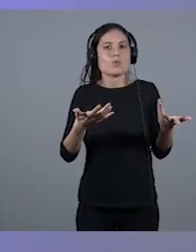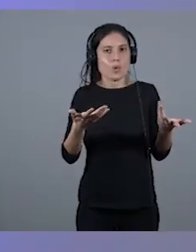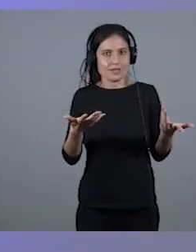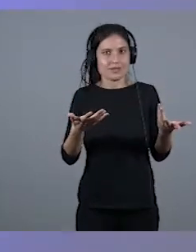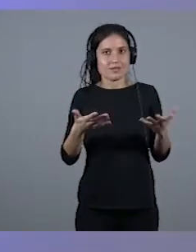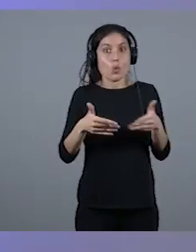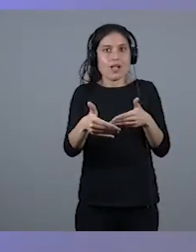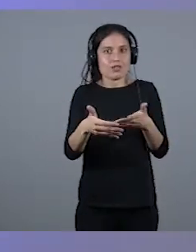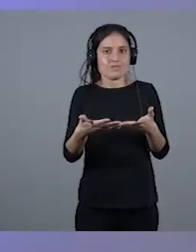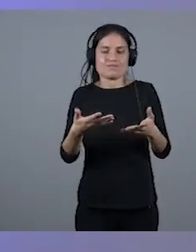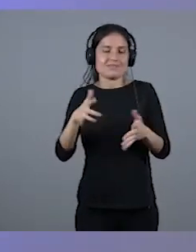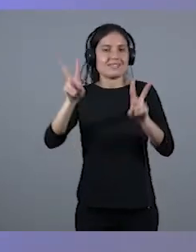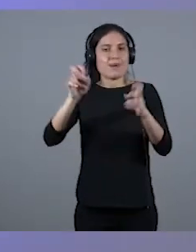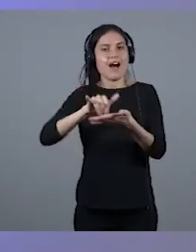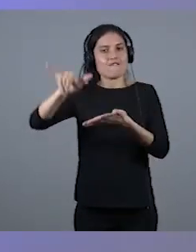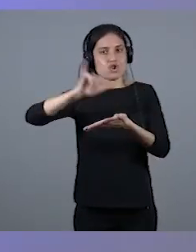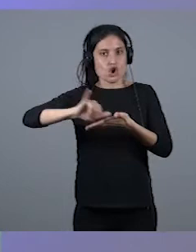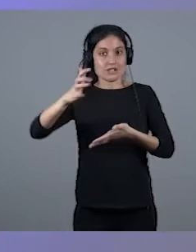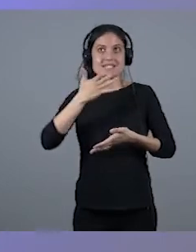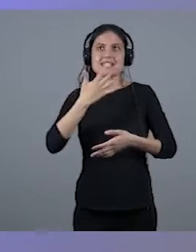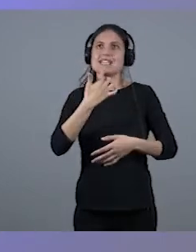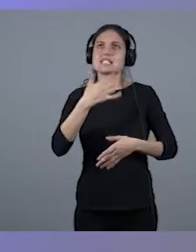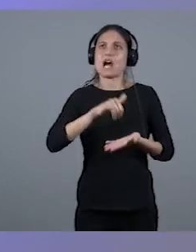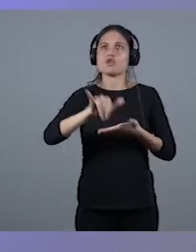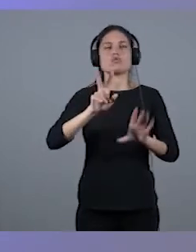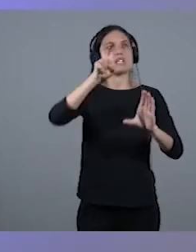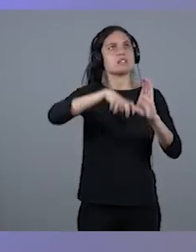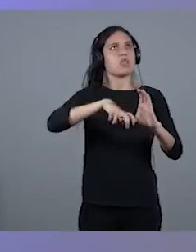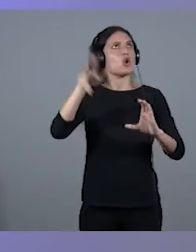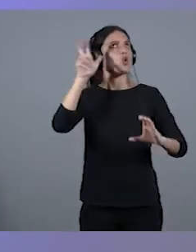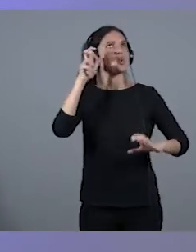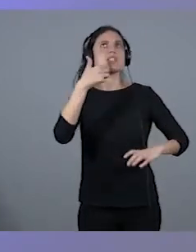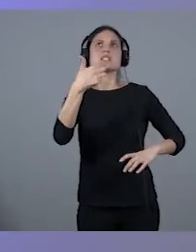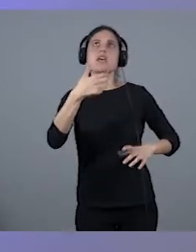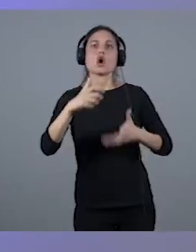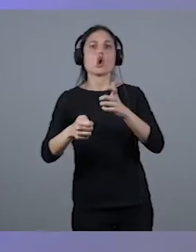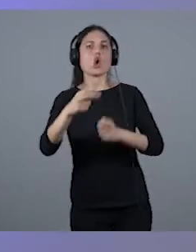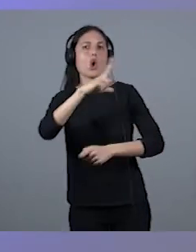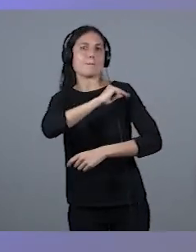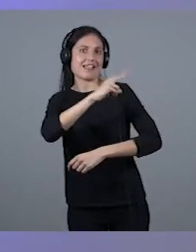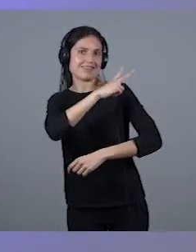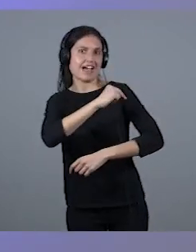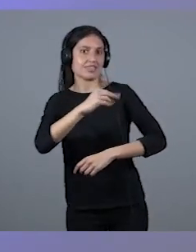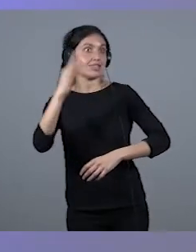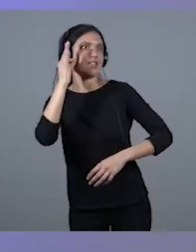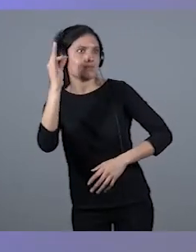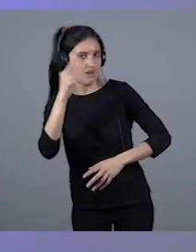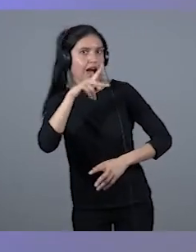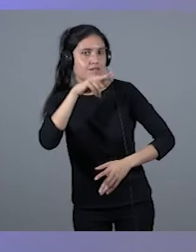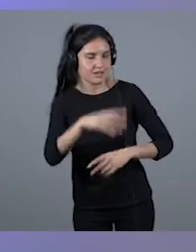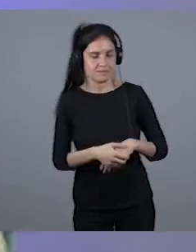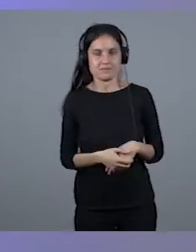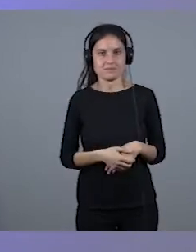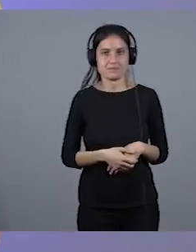les habla la comandante tal cual. Y tú dices, hombre, una mujer, pues ha habido tripulaciones que a mí me han coincidido, que la